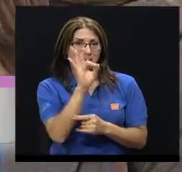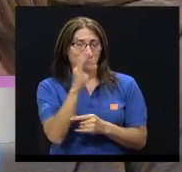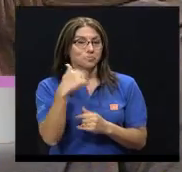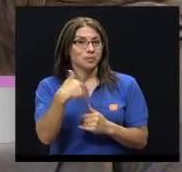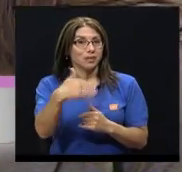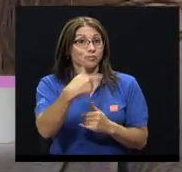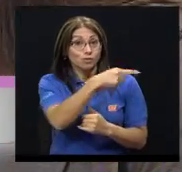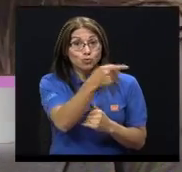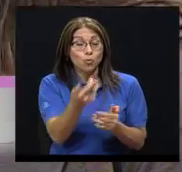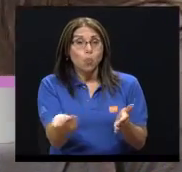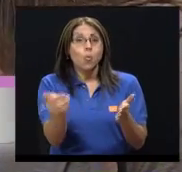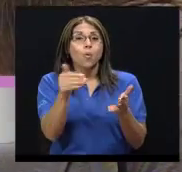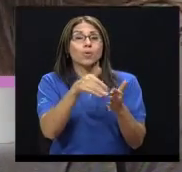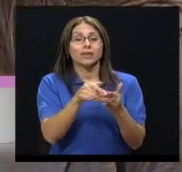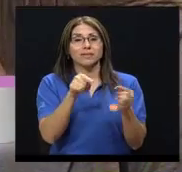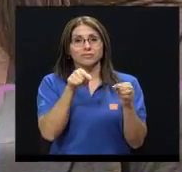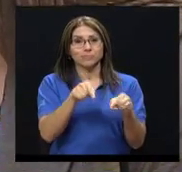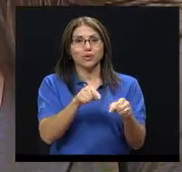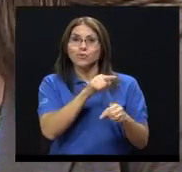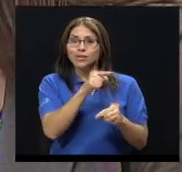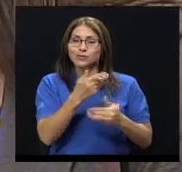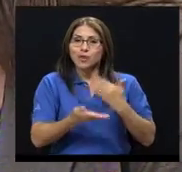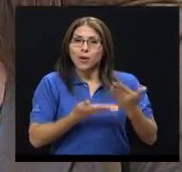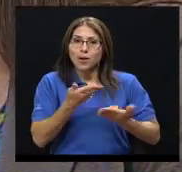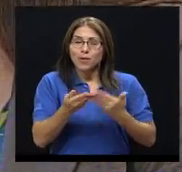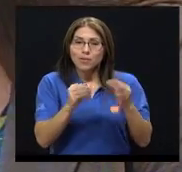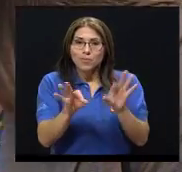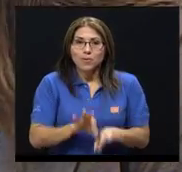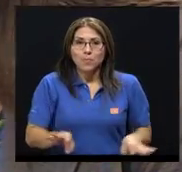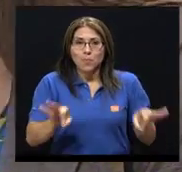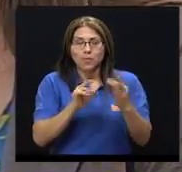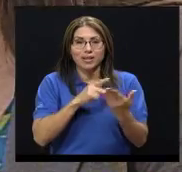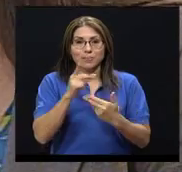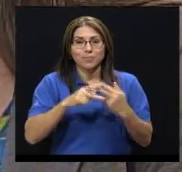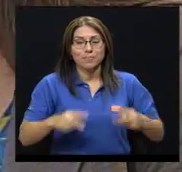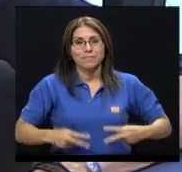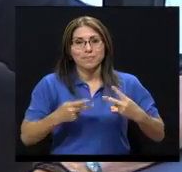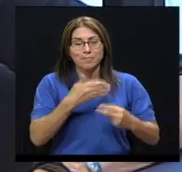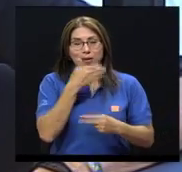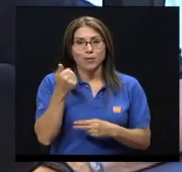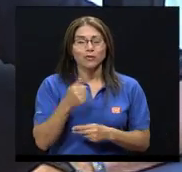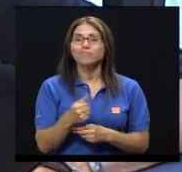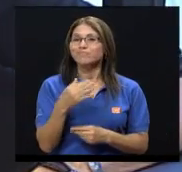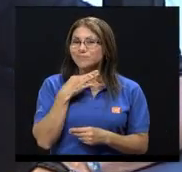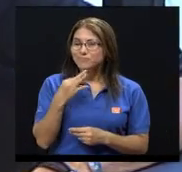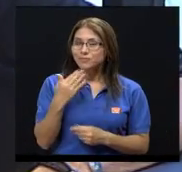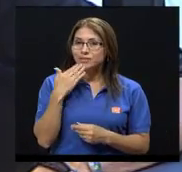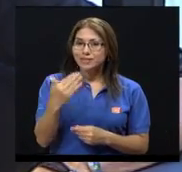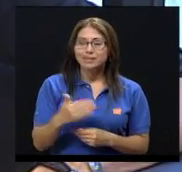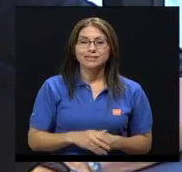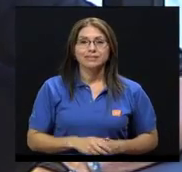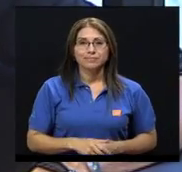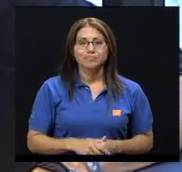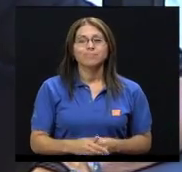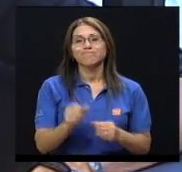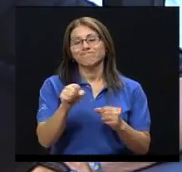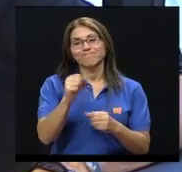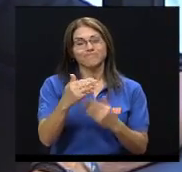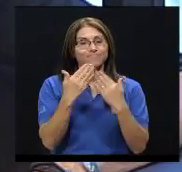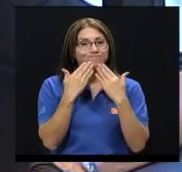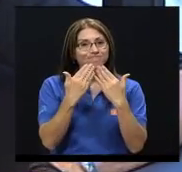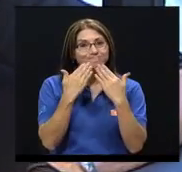invitación para que nos vuelva a acompañar próximamente y se vuelva una colaboradora muy importante de vivir mejor. Con muchísimo gusto y muchas gracias.